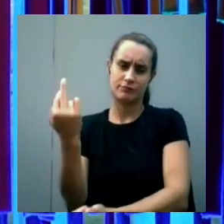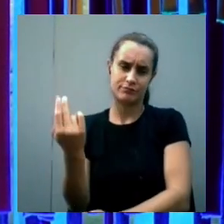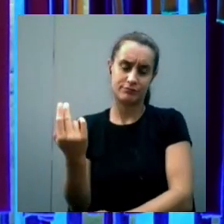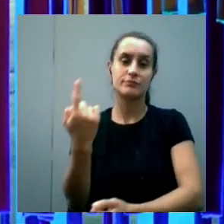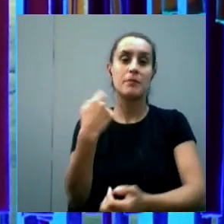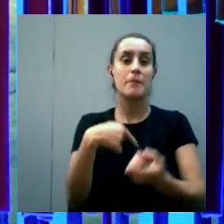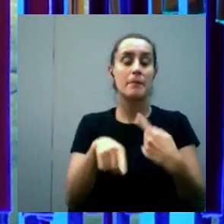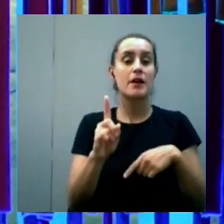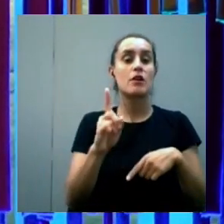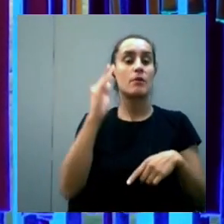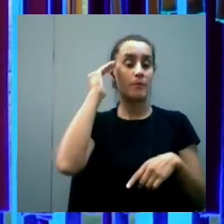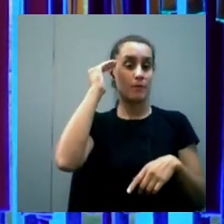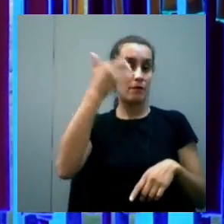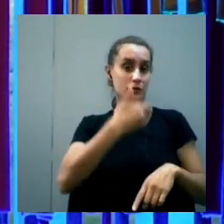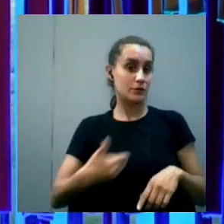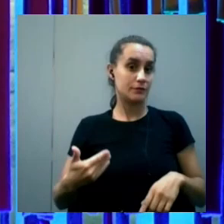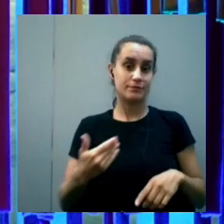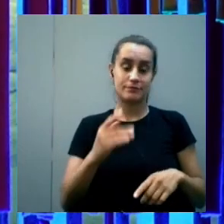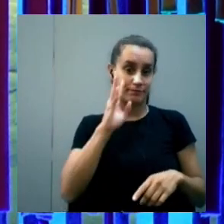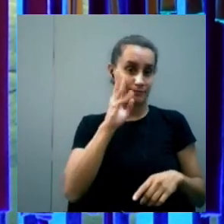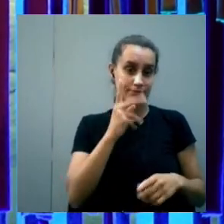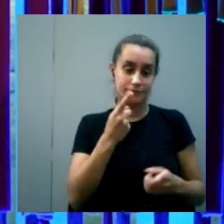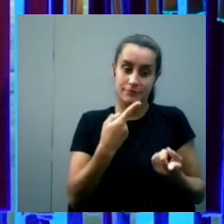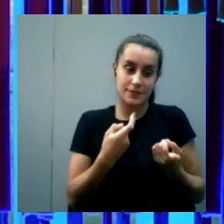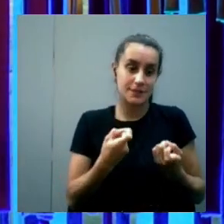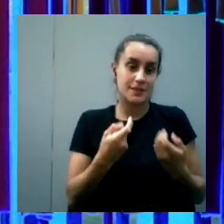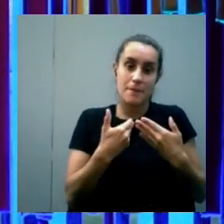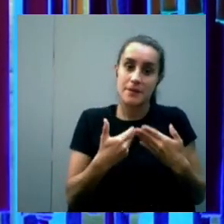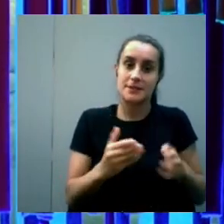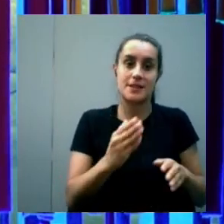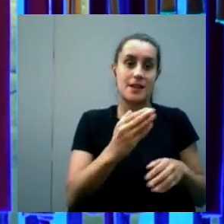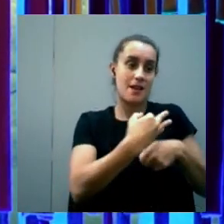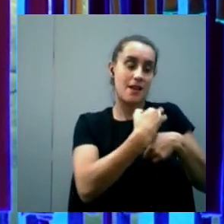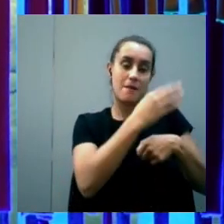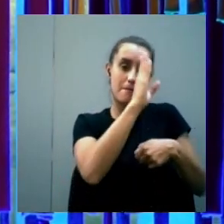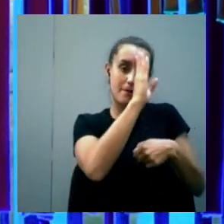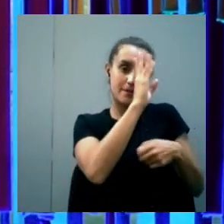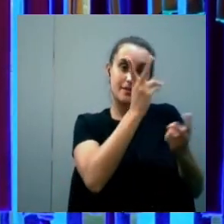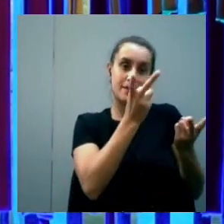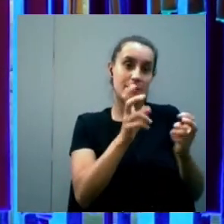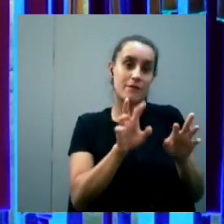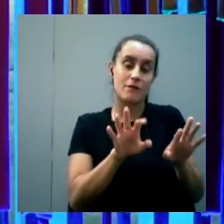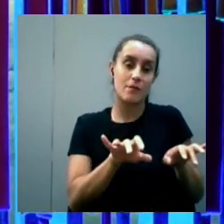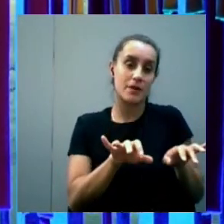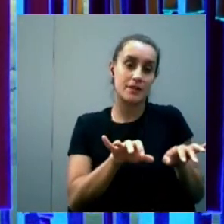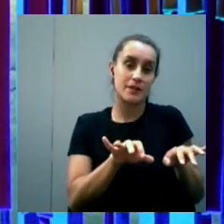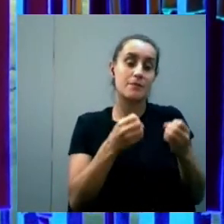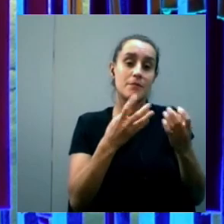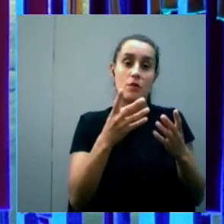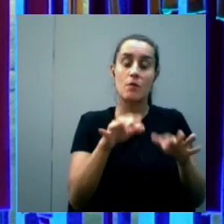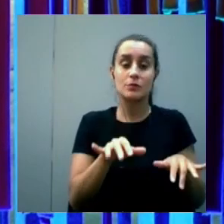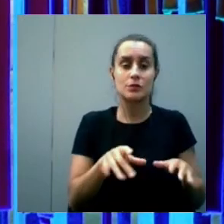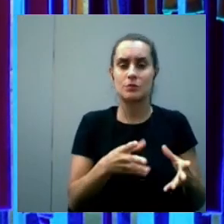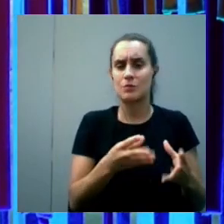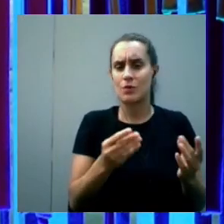pero van a también van a tener que empezar a formarse además es una cuestión que digamos particularmente en la computación hay como muchos conceptos de